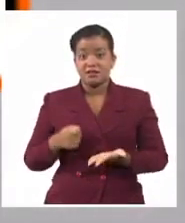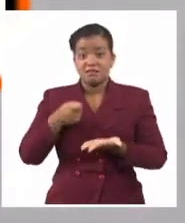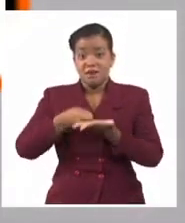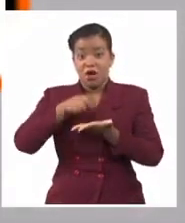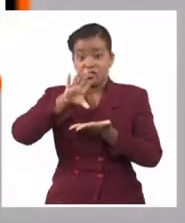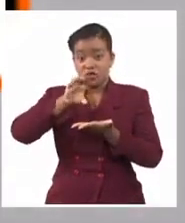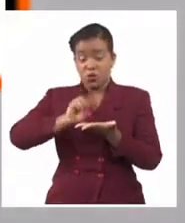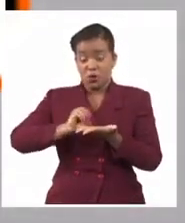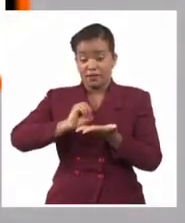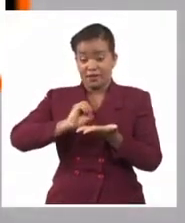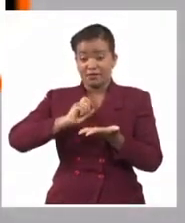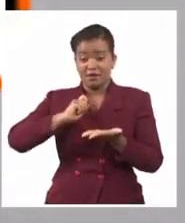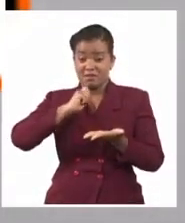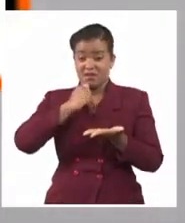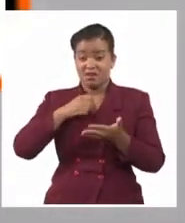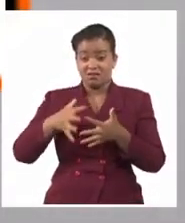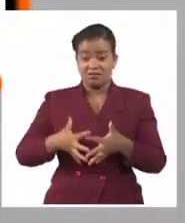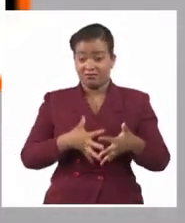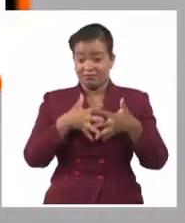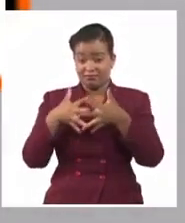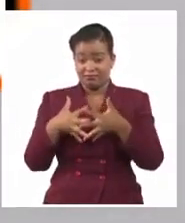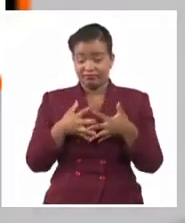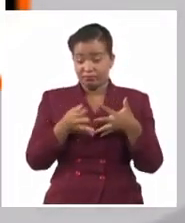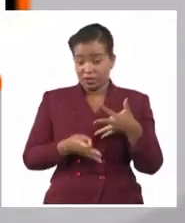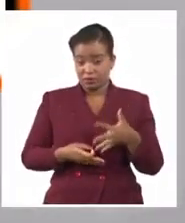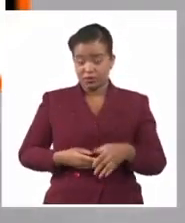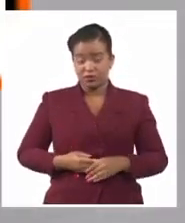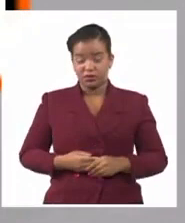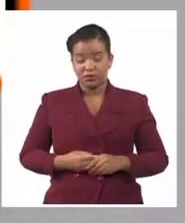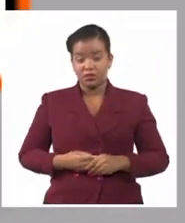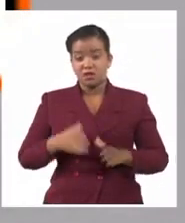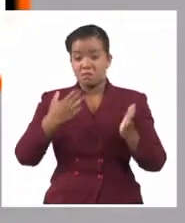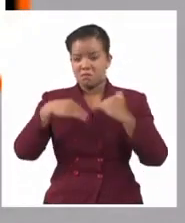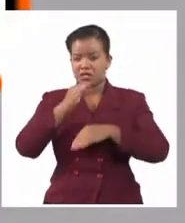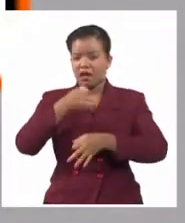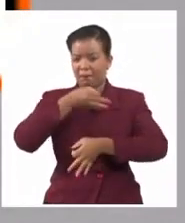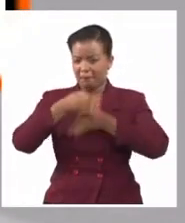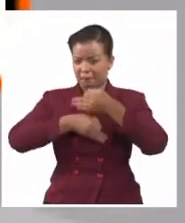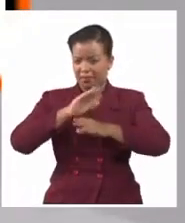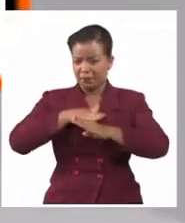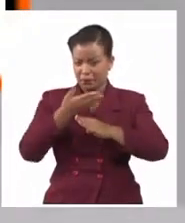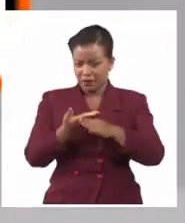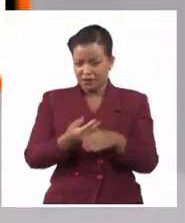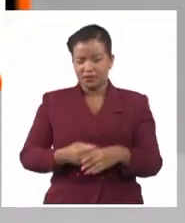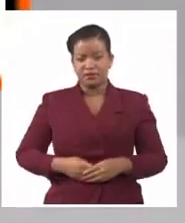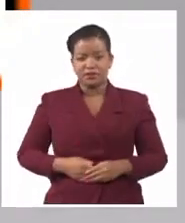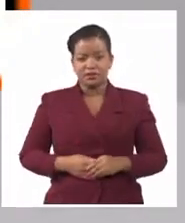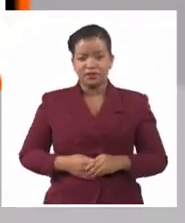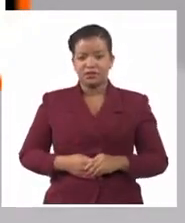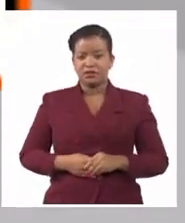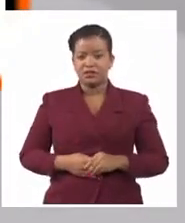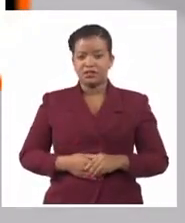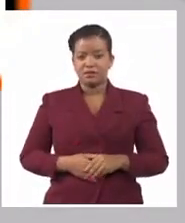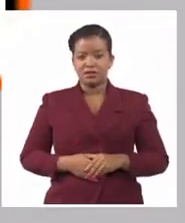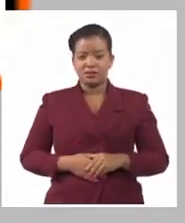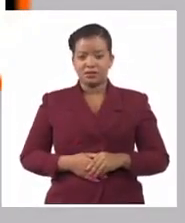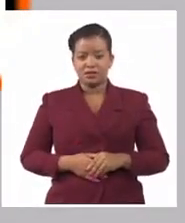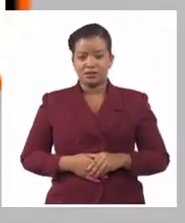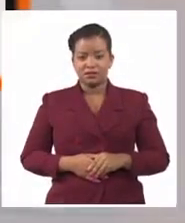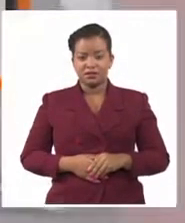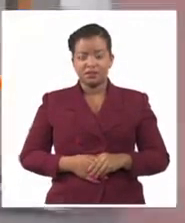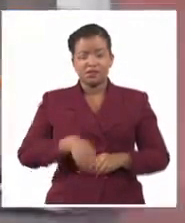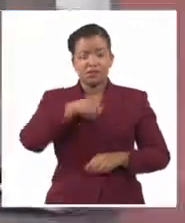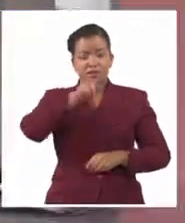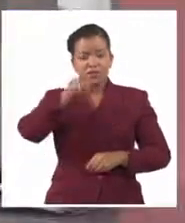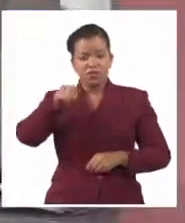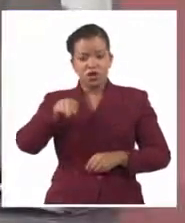25 kilogramos. Que la ministra explicará, y muchas personas nos han preguntado en